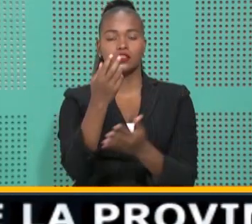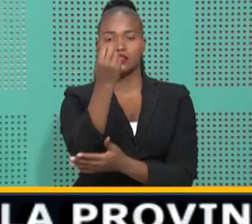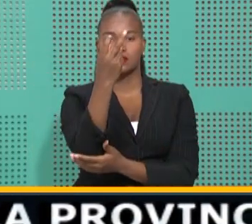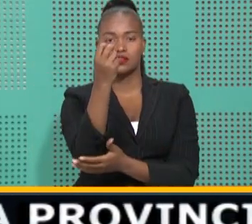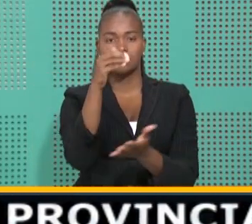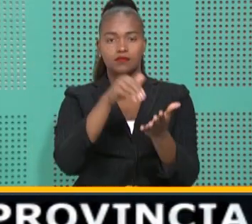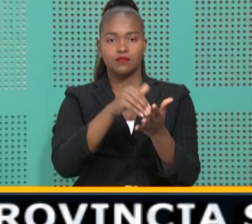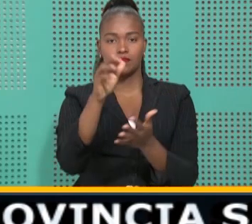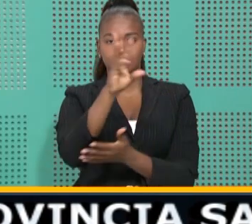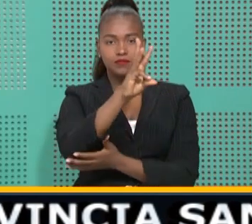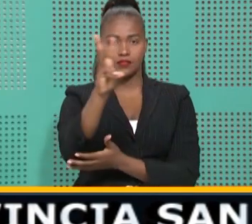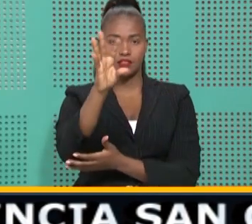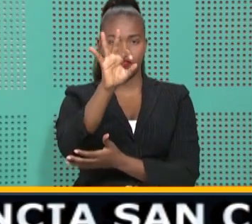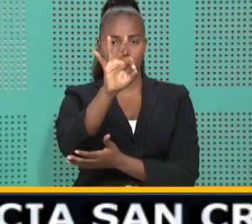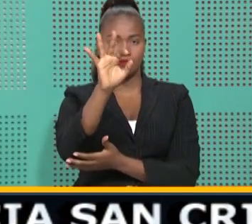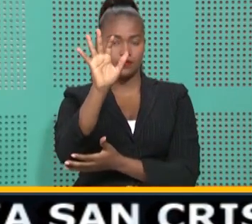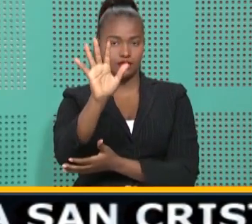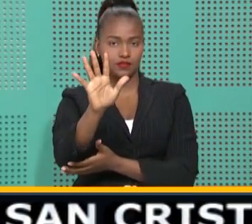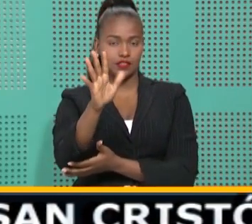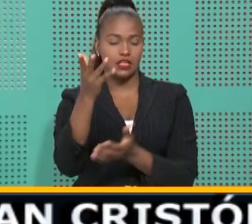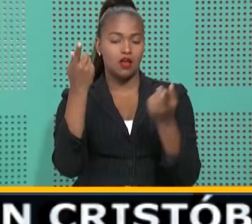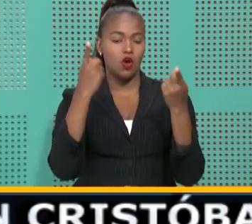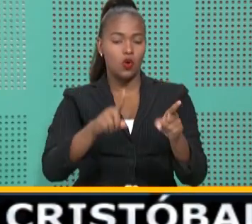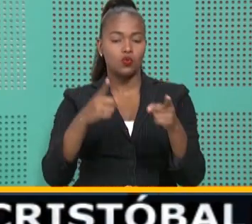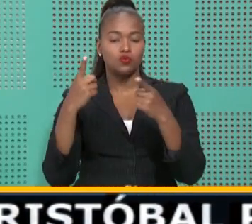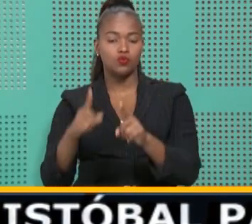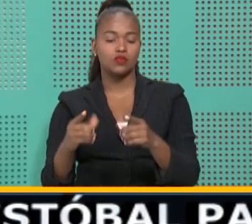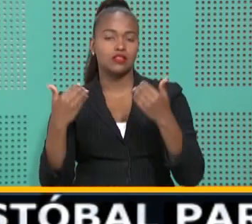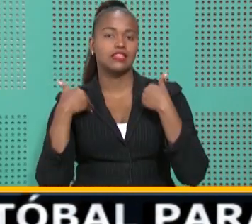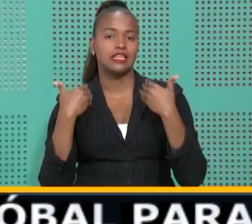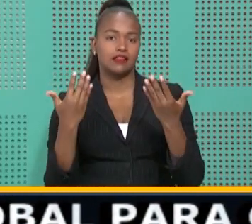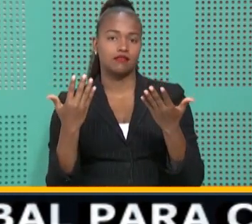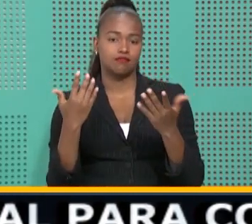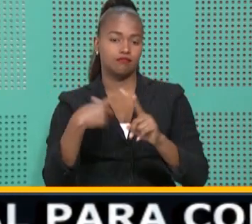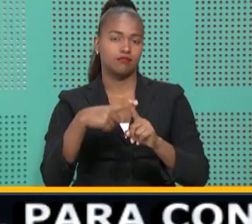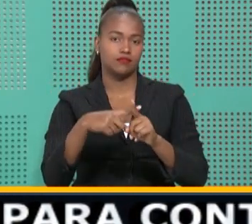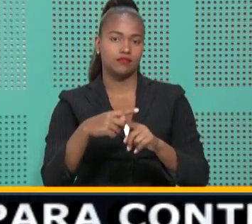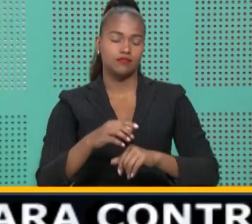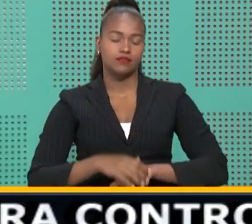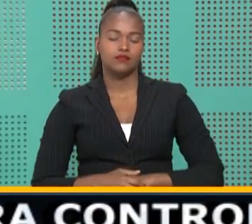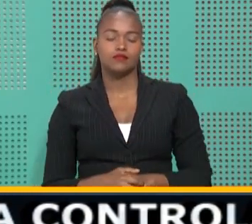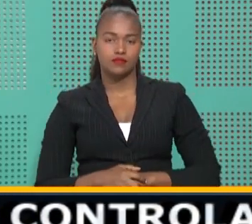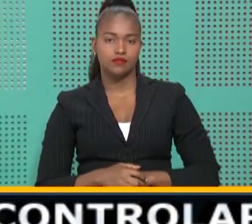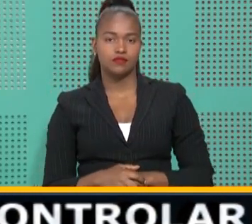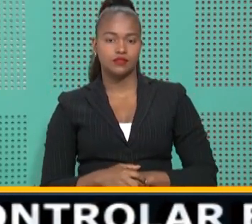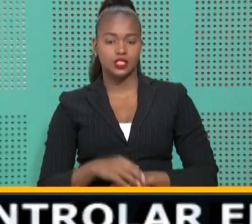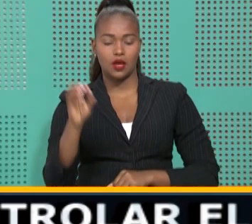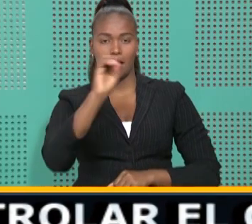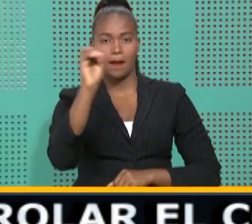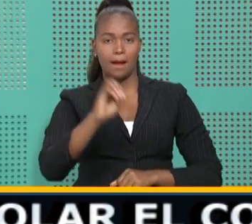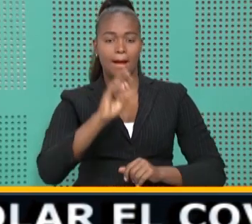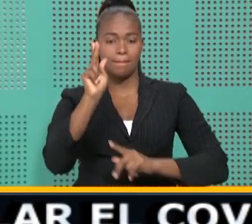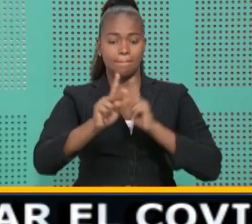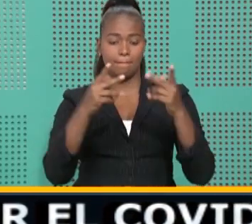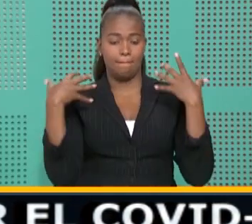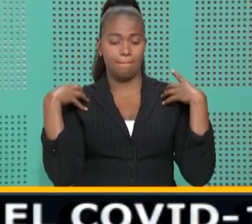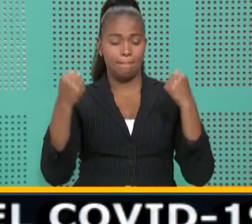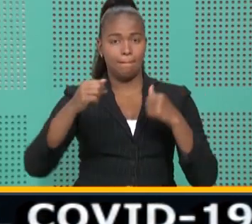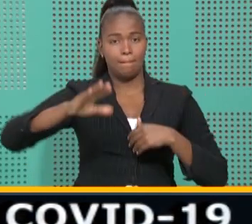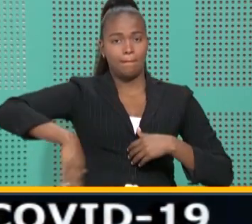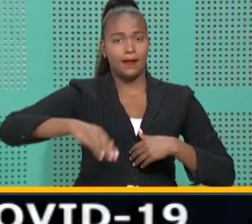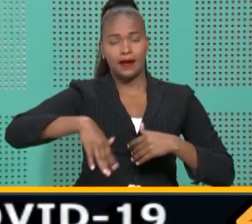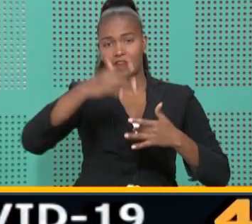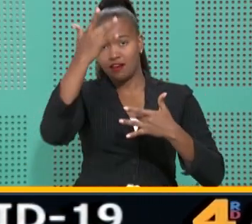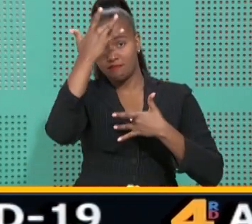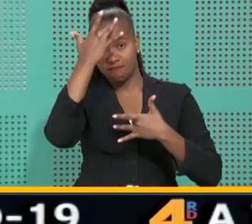.695 casos activos. La tasa de letalidad continúa su